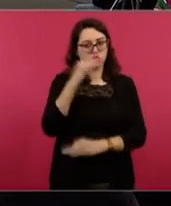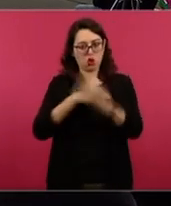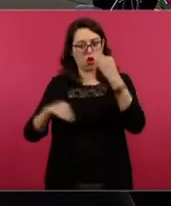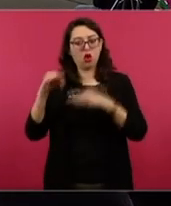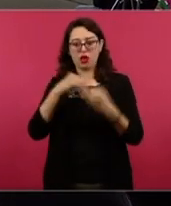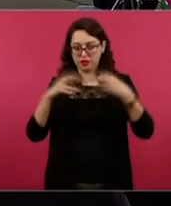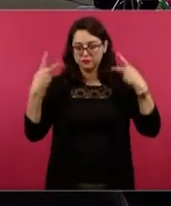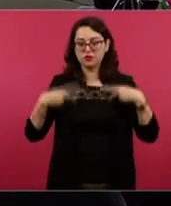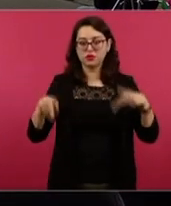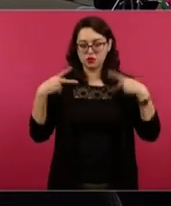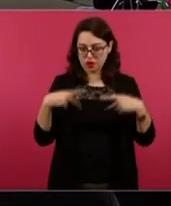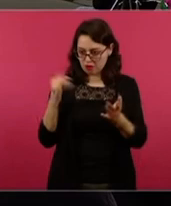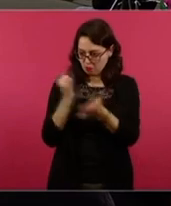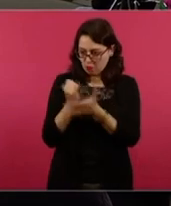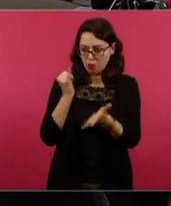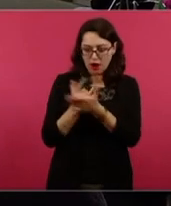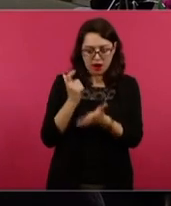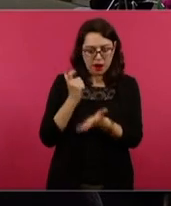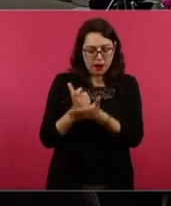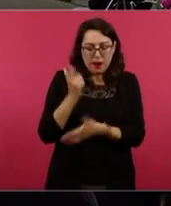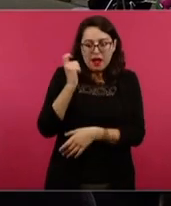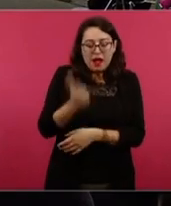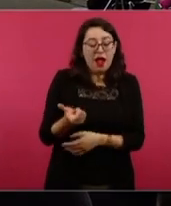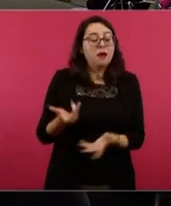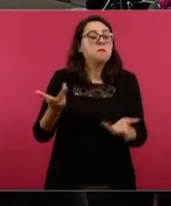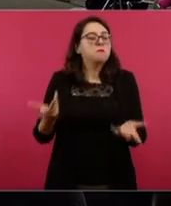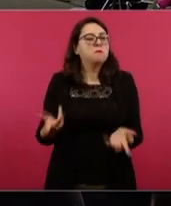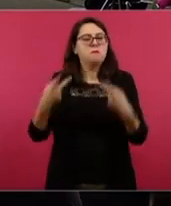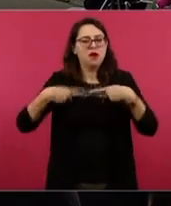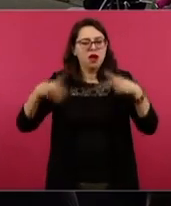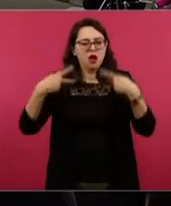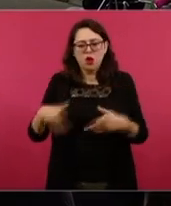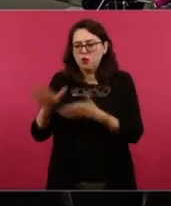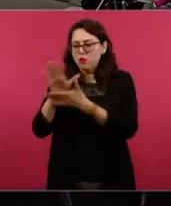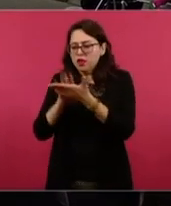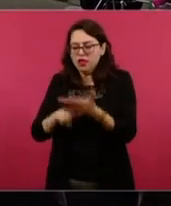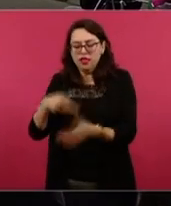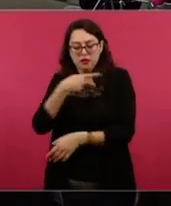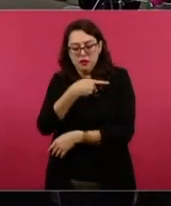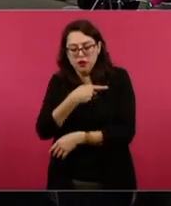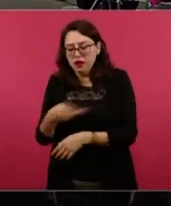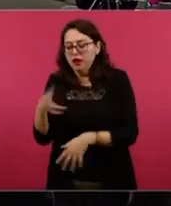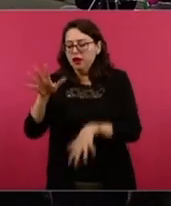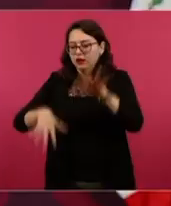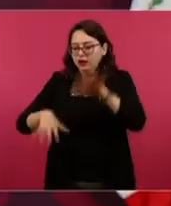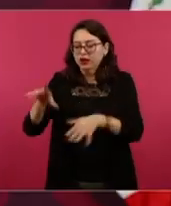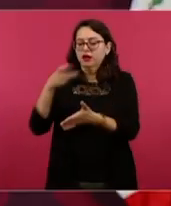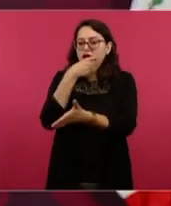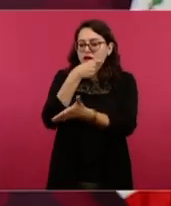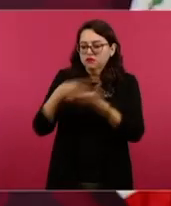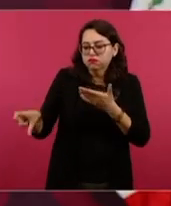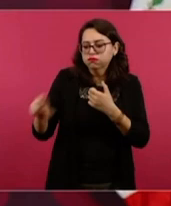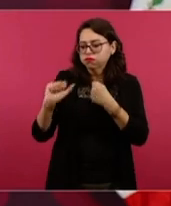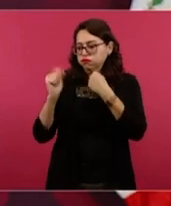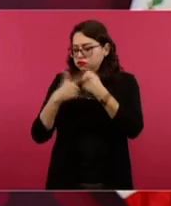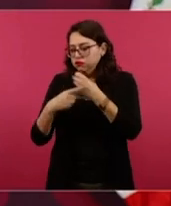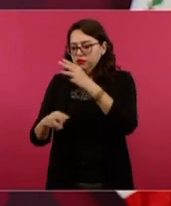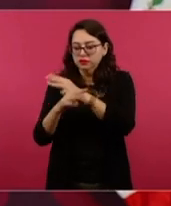porque hasta la gente más humilde cuando compra una mercancía tiene que pagar un impuesto, ahí va incluido el IVA